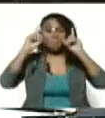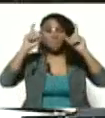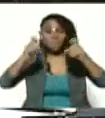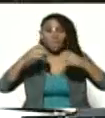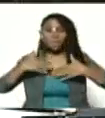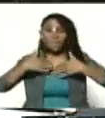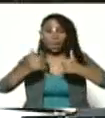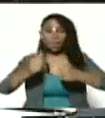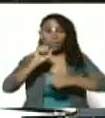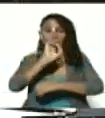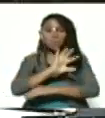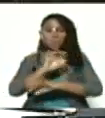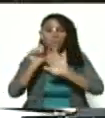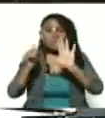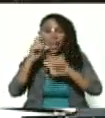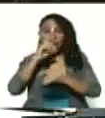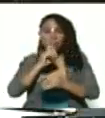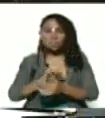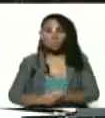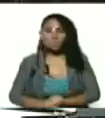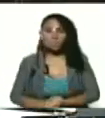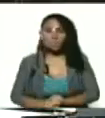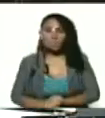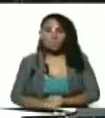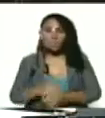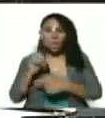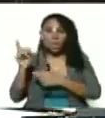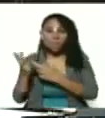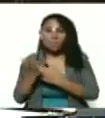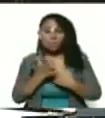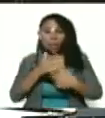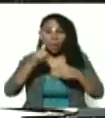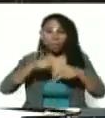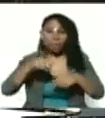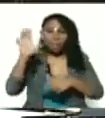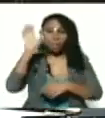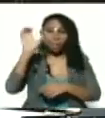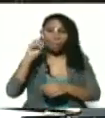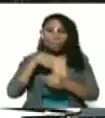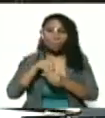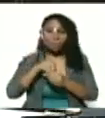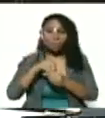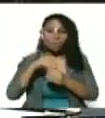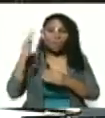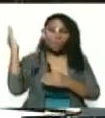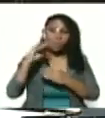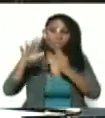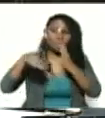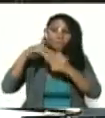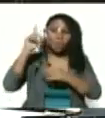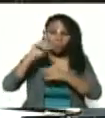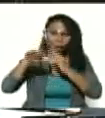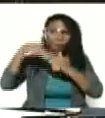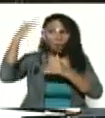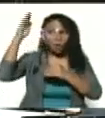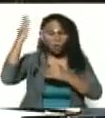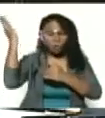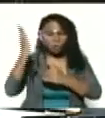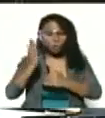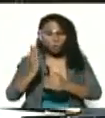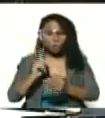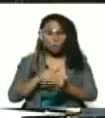de la salud de 56 años que reside en Caracas vino del exterior también y